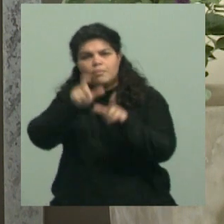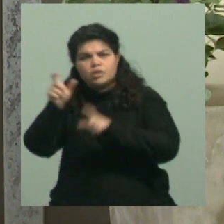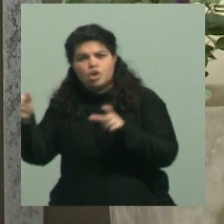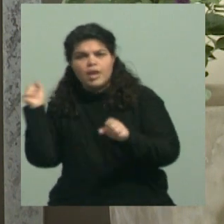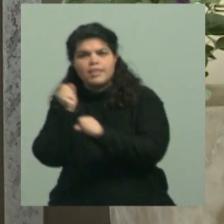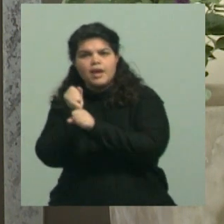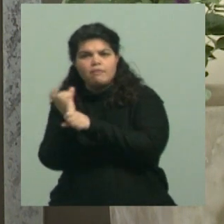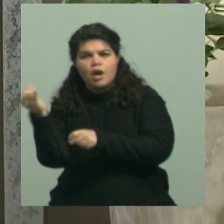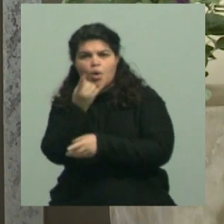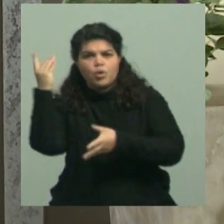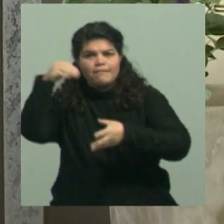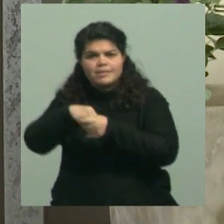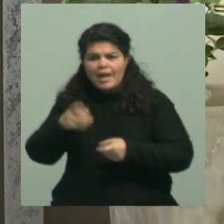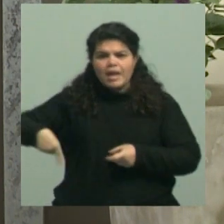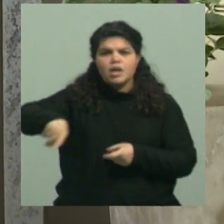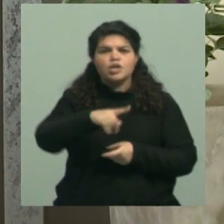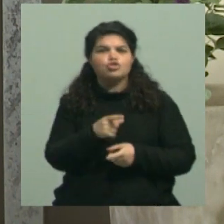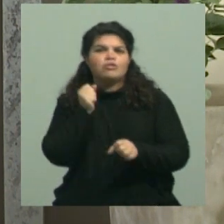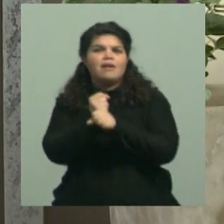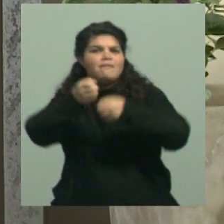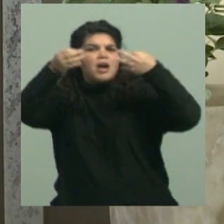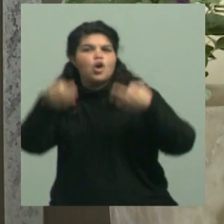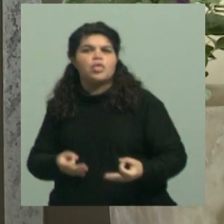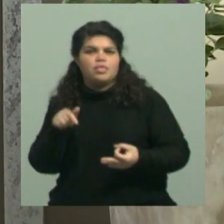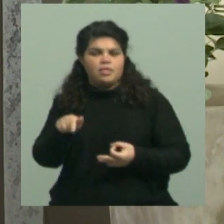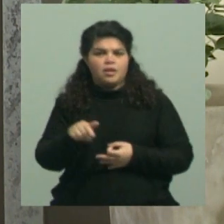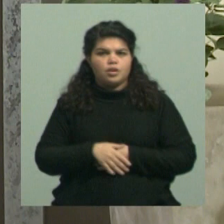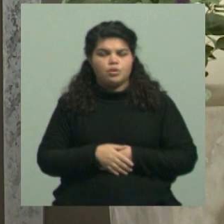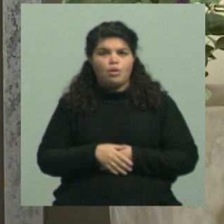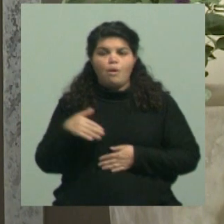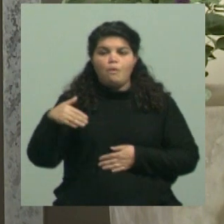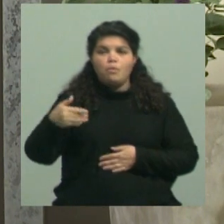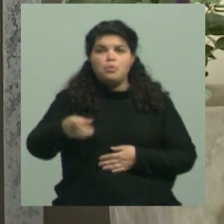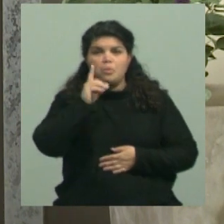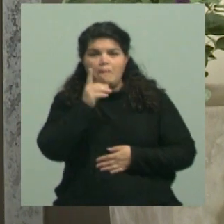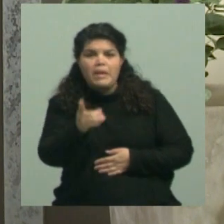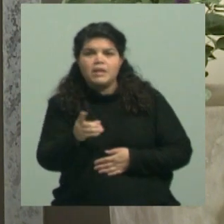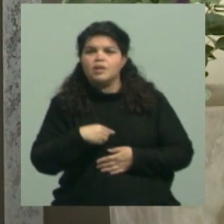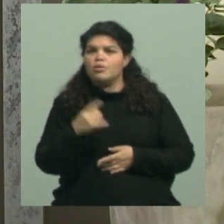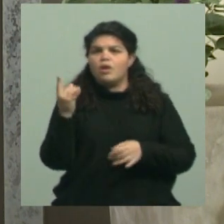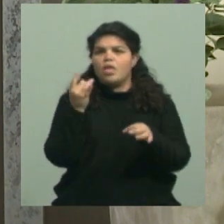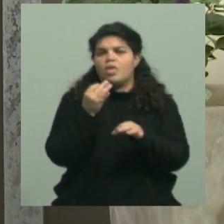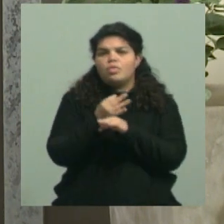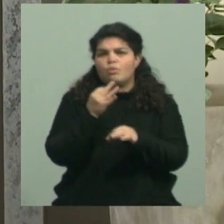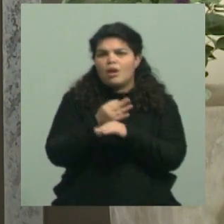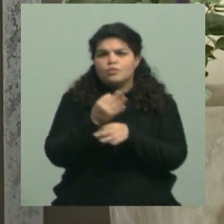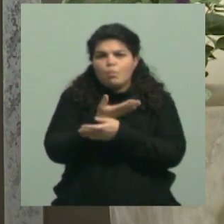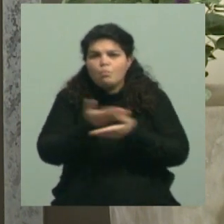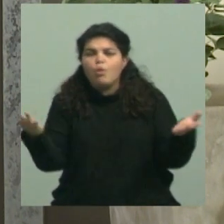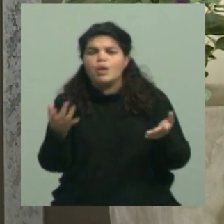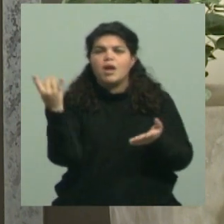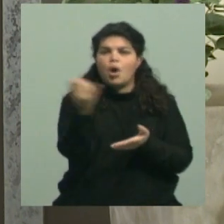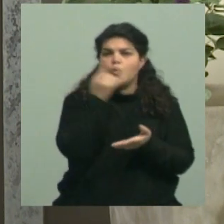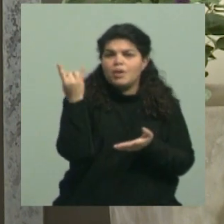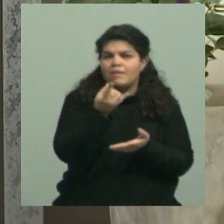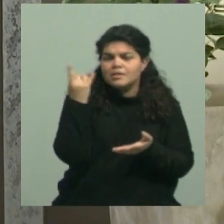condiciones posibles, para que no esté en peligro la educación pública, como incluso la educación pública universitaria, como incluso